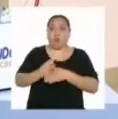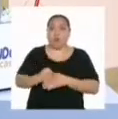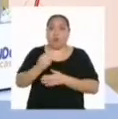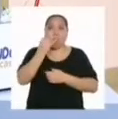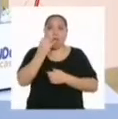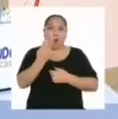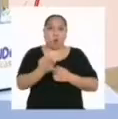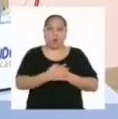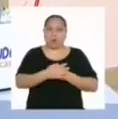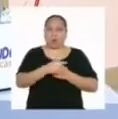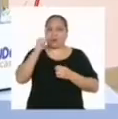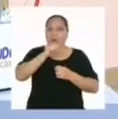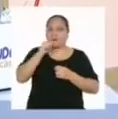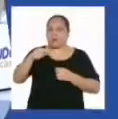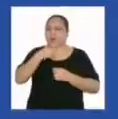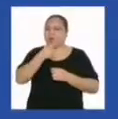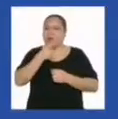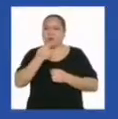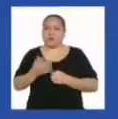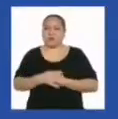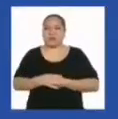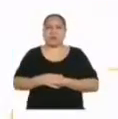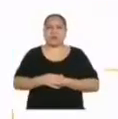unas cuentas que a mí me gustan seguir.